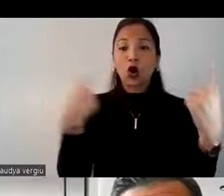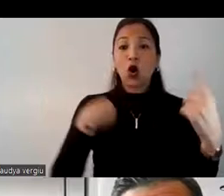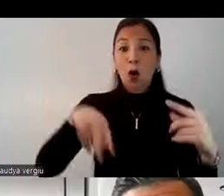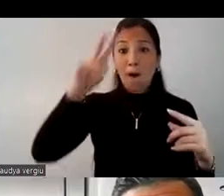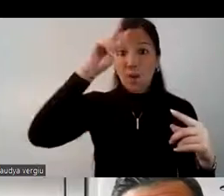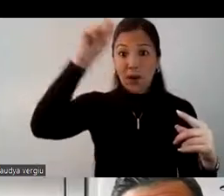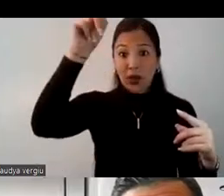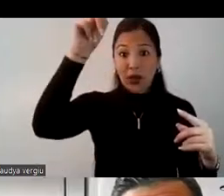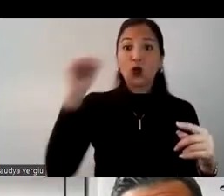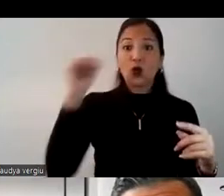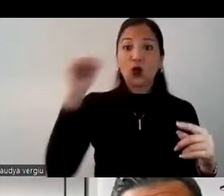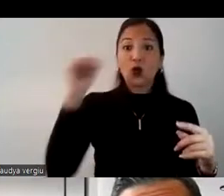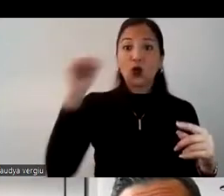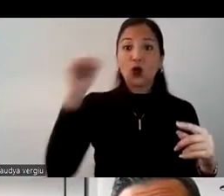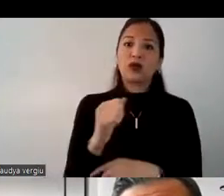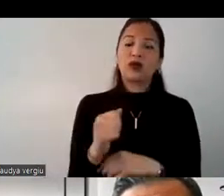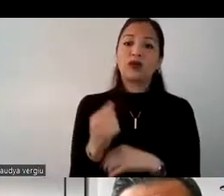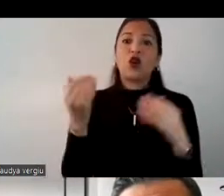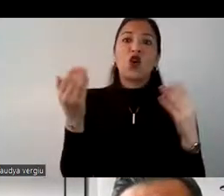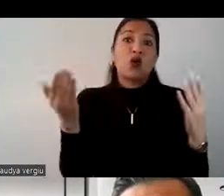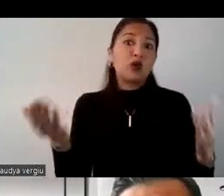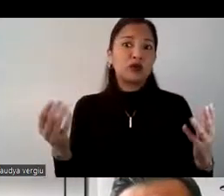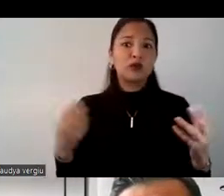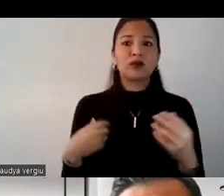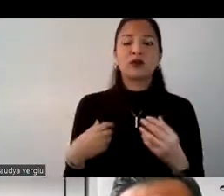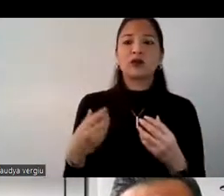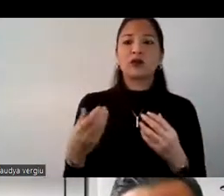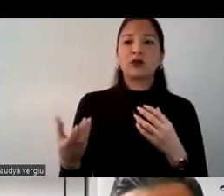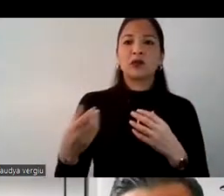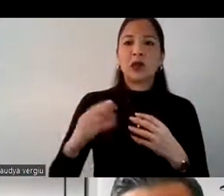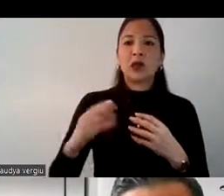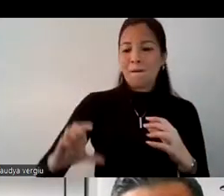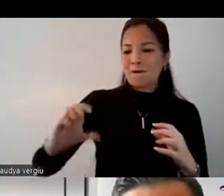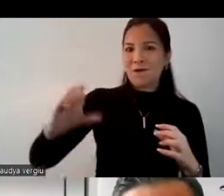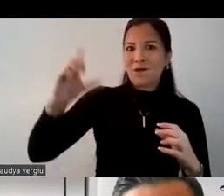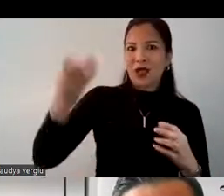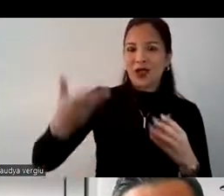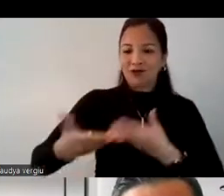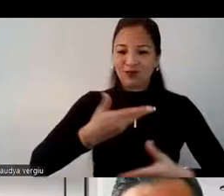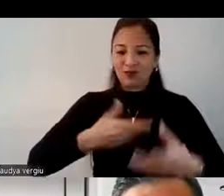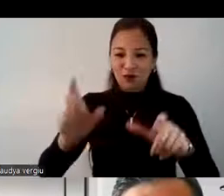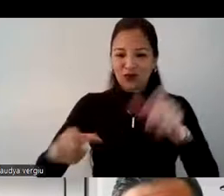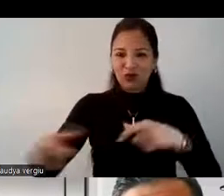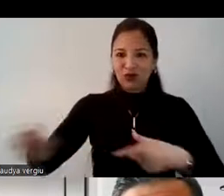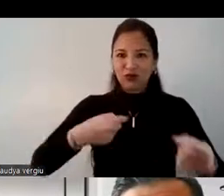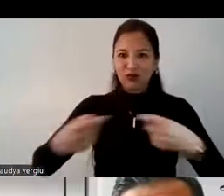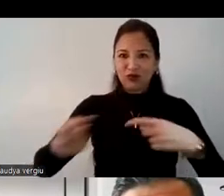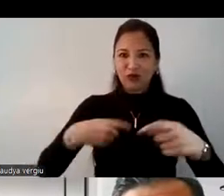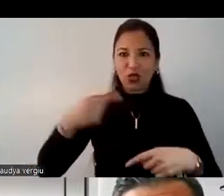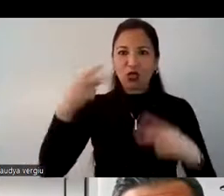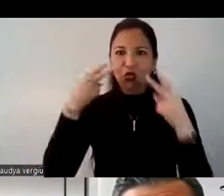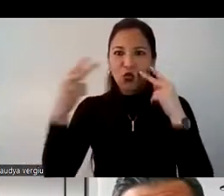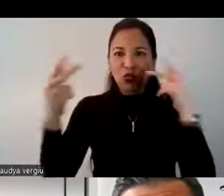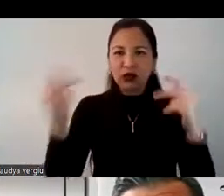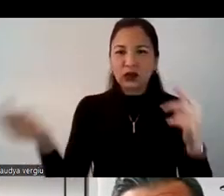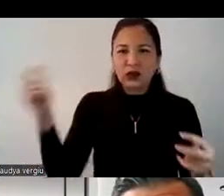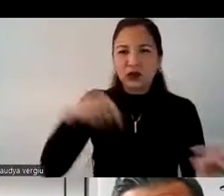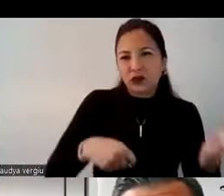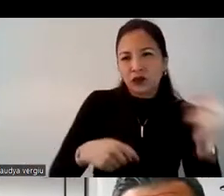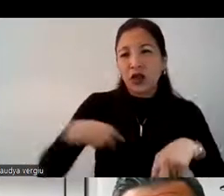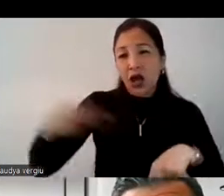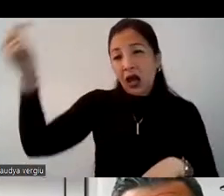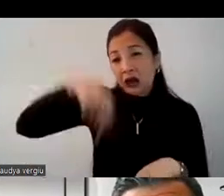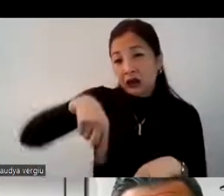y Ecuador, lo cual ha generado un flujo interesante de turistas hacia el